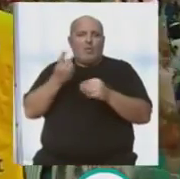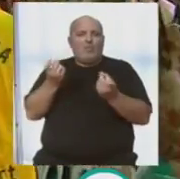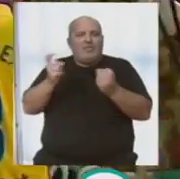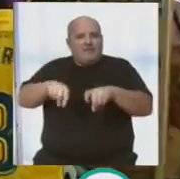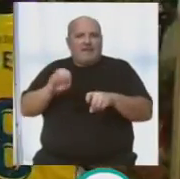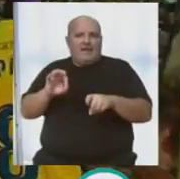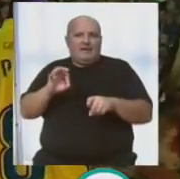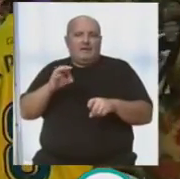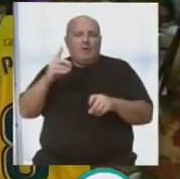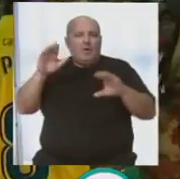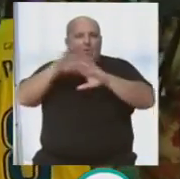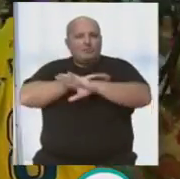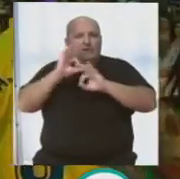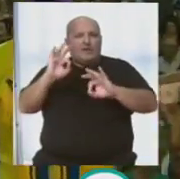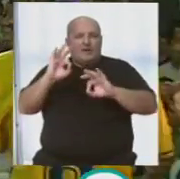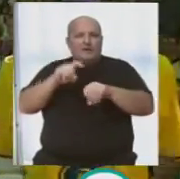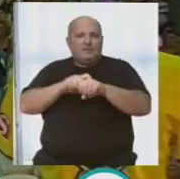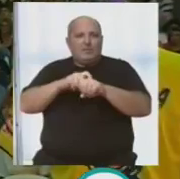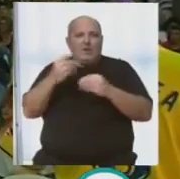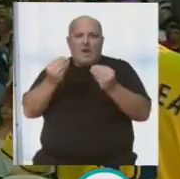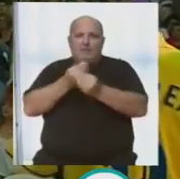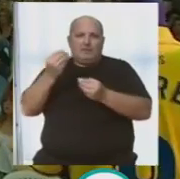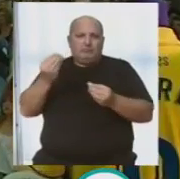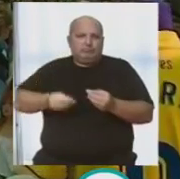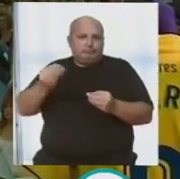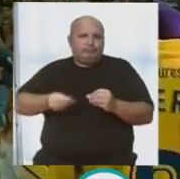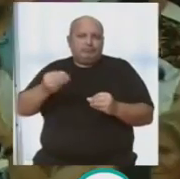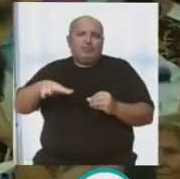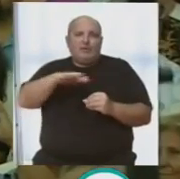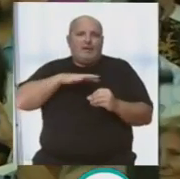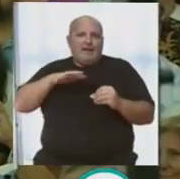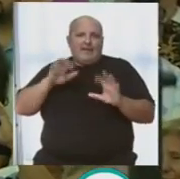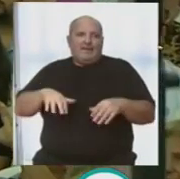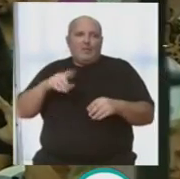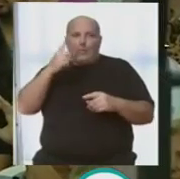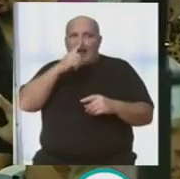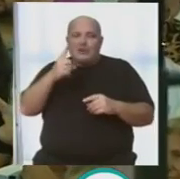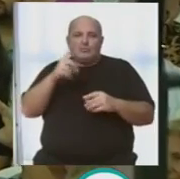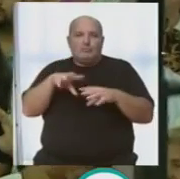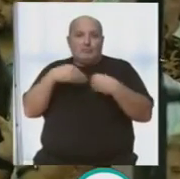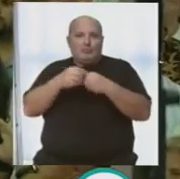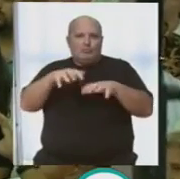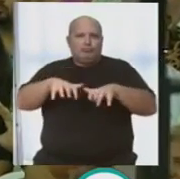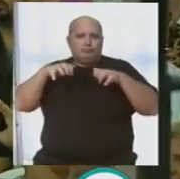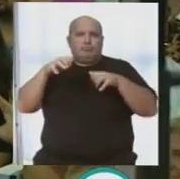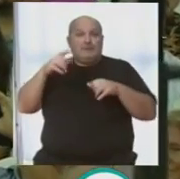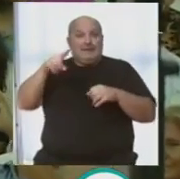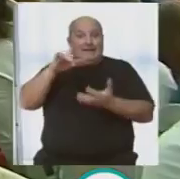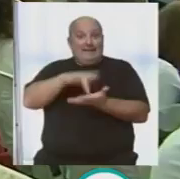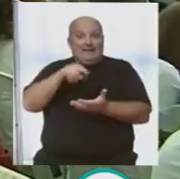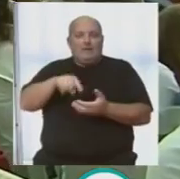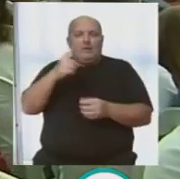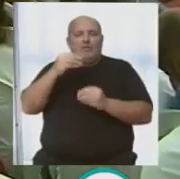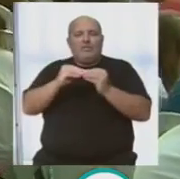solidaria. Fue una noche de coplas y de buen ambiente en este rincón gaditano. Un año más, la Hermandad del Nazareno de Santa María